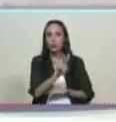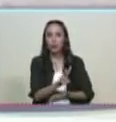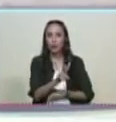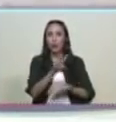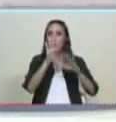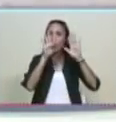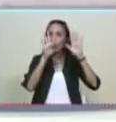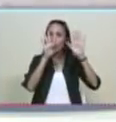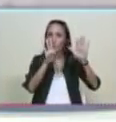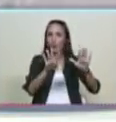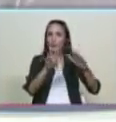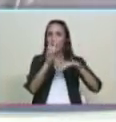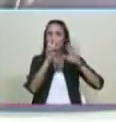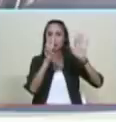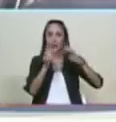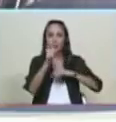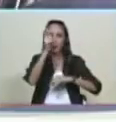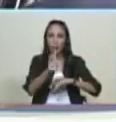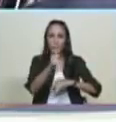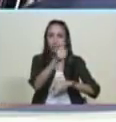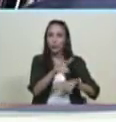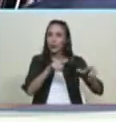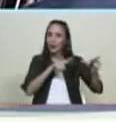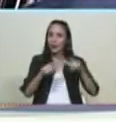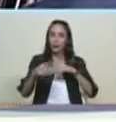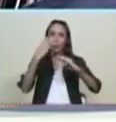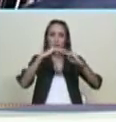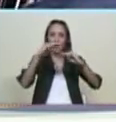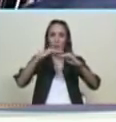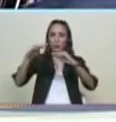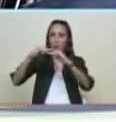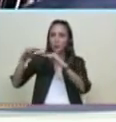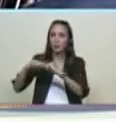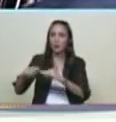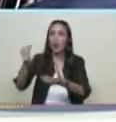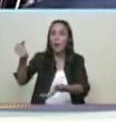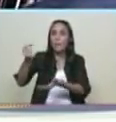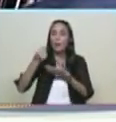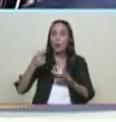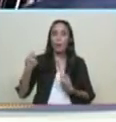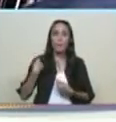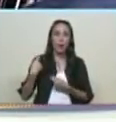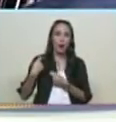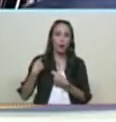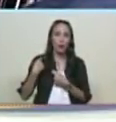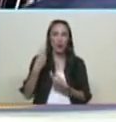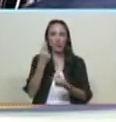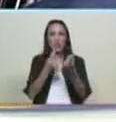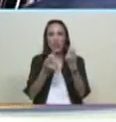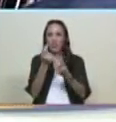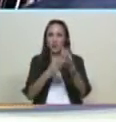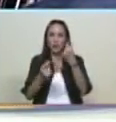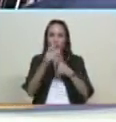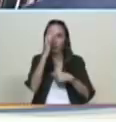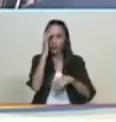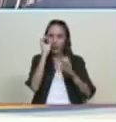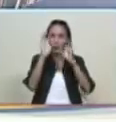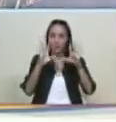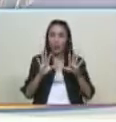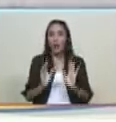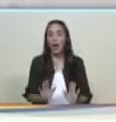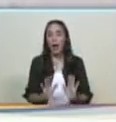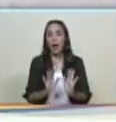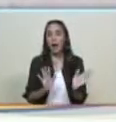297 compatriotas del bono de carnaval y se va a completar en el transcurso de las